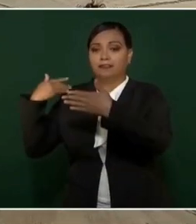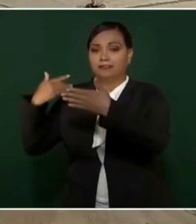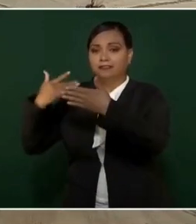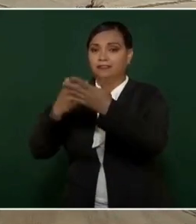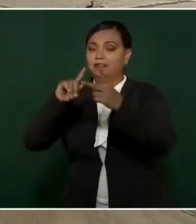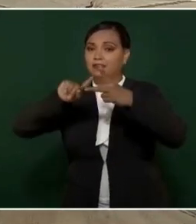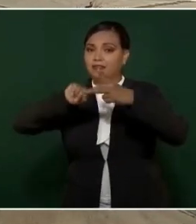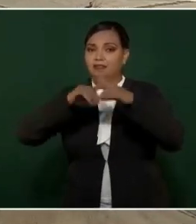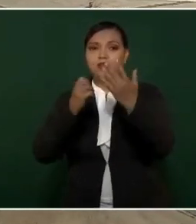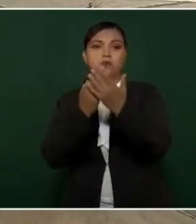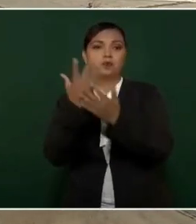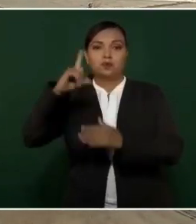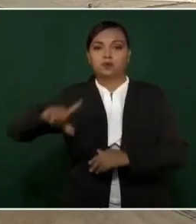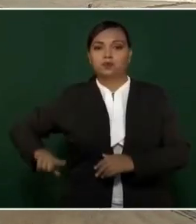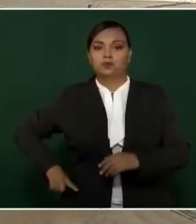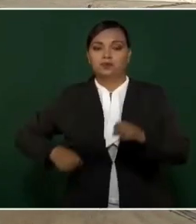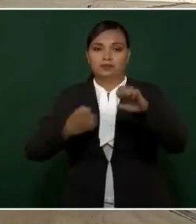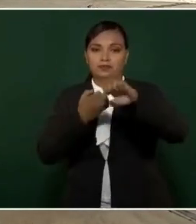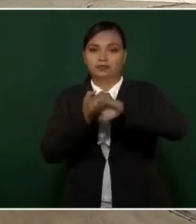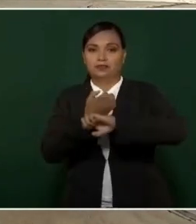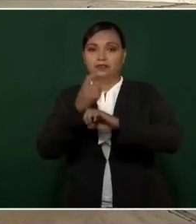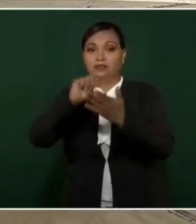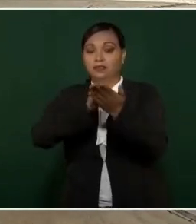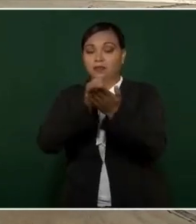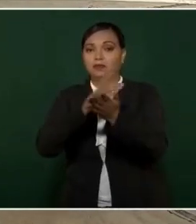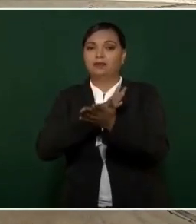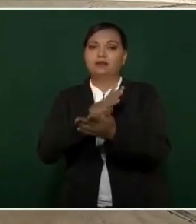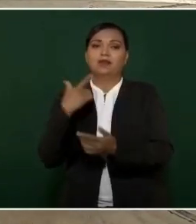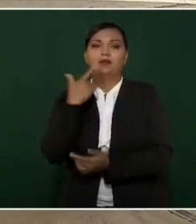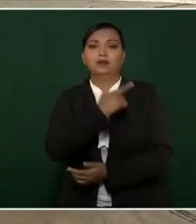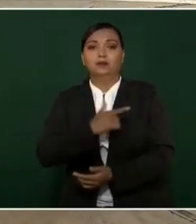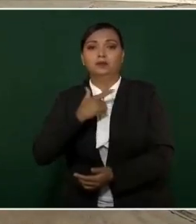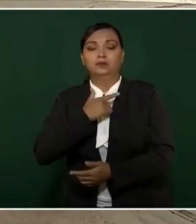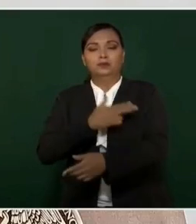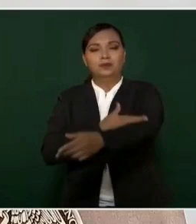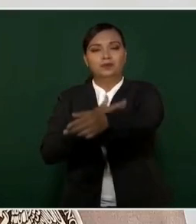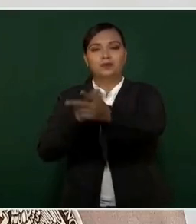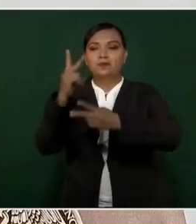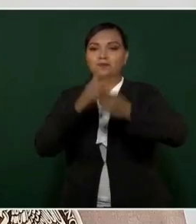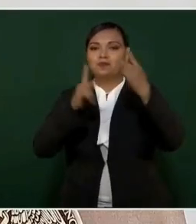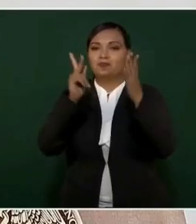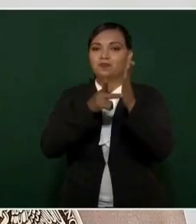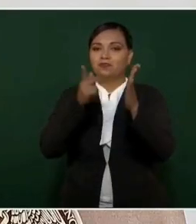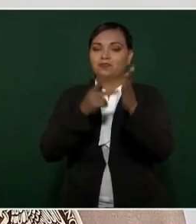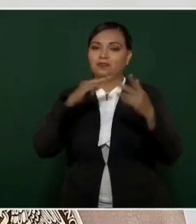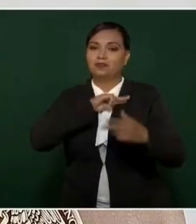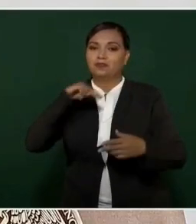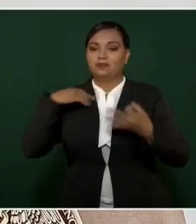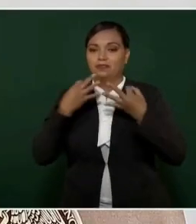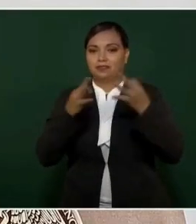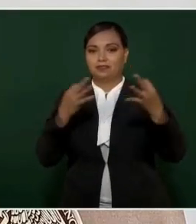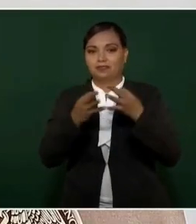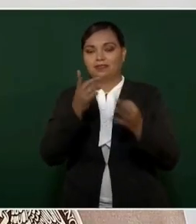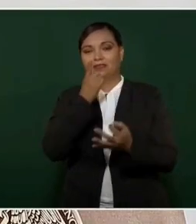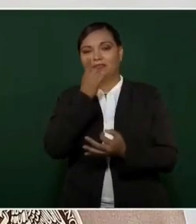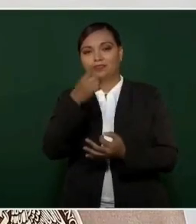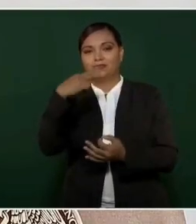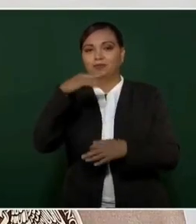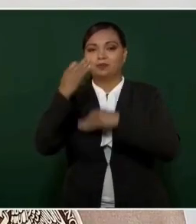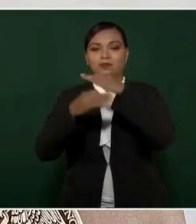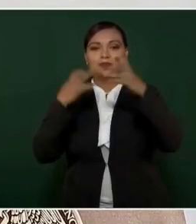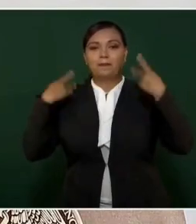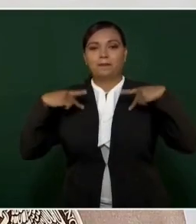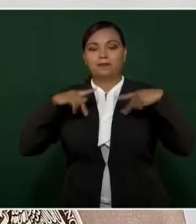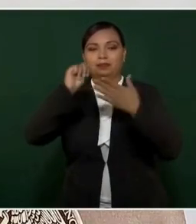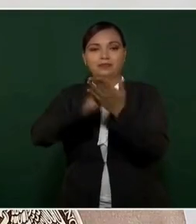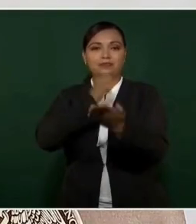iniciado el nuevo gobierno del estado, es un honor recibirlo nuevamente en nuestra tierra y refrendarle, en nombre del pueblo